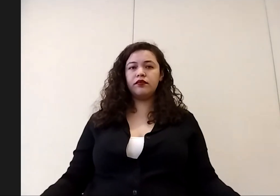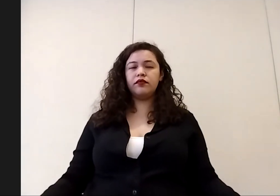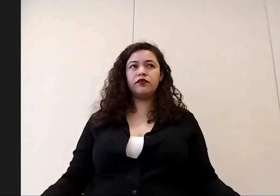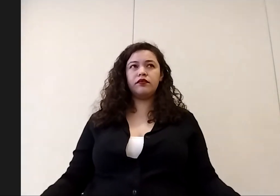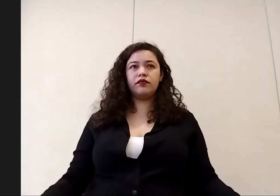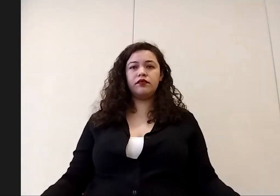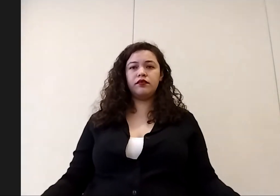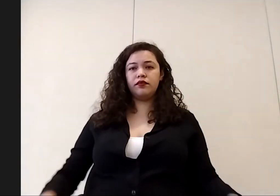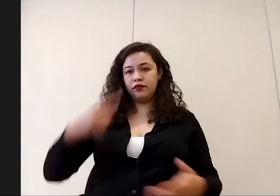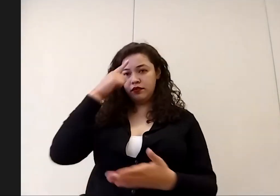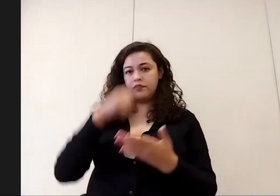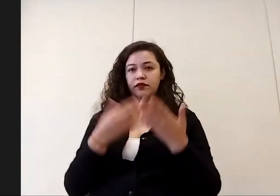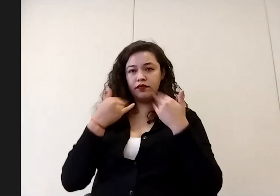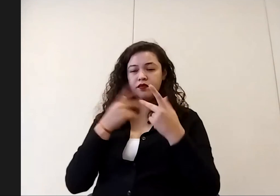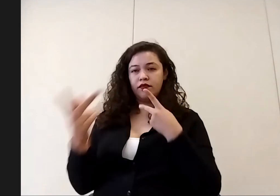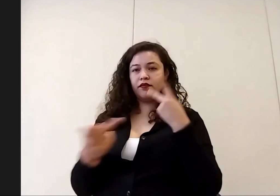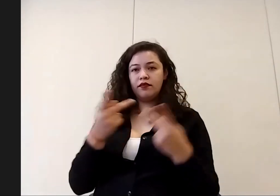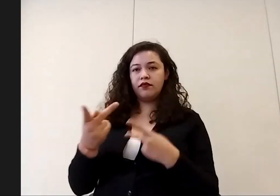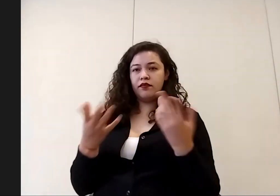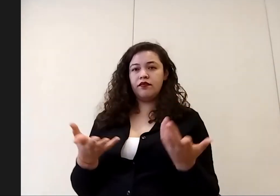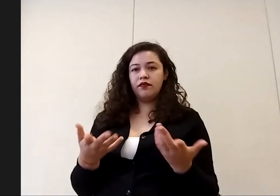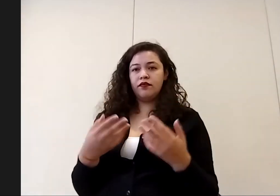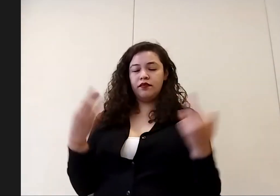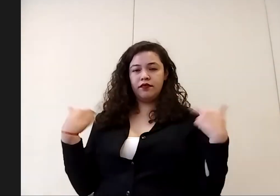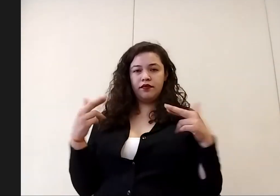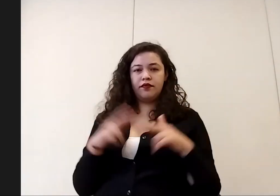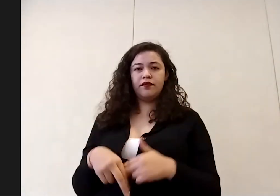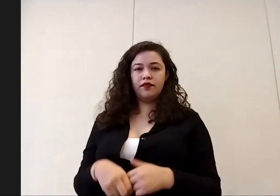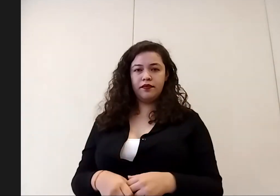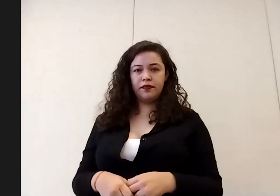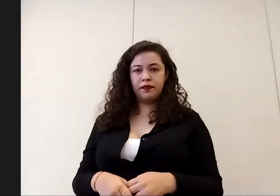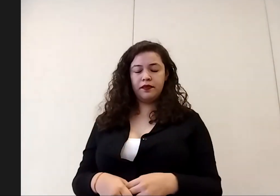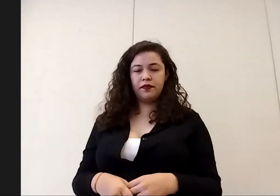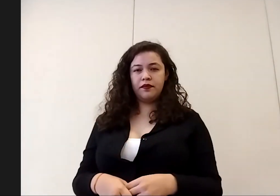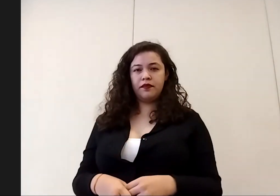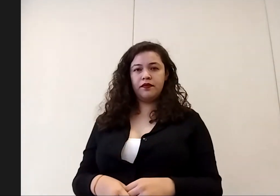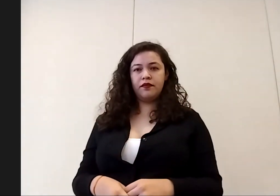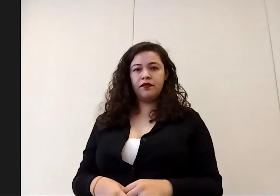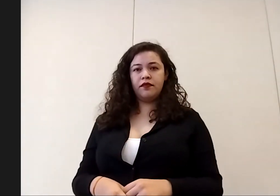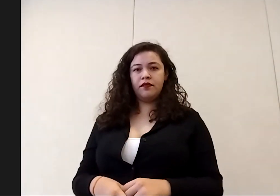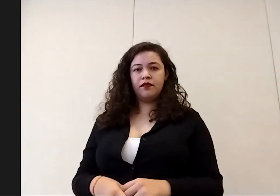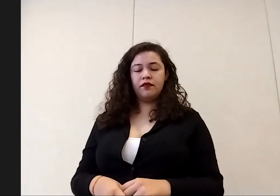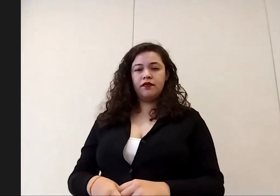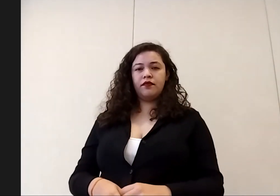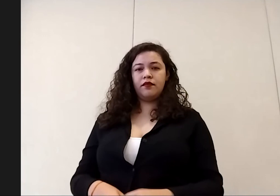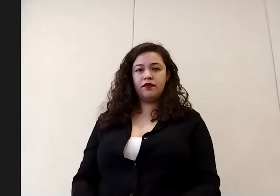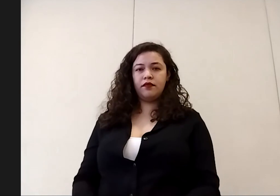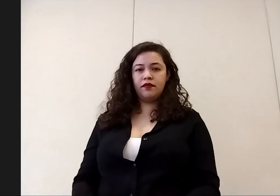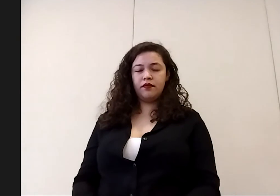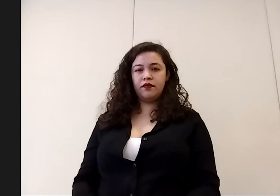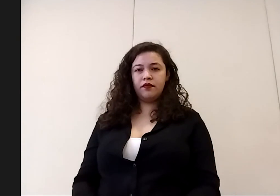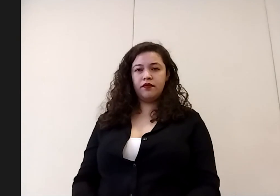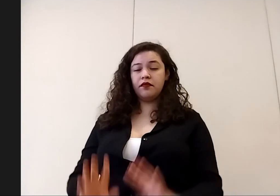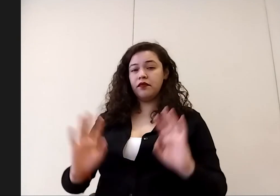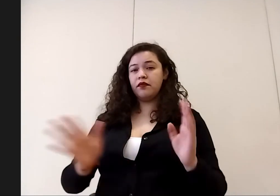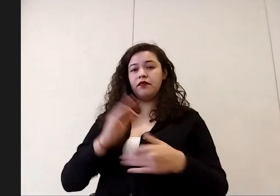me parece que ya no hay más preguntas este maestra sí parece que parece que ya